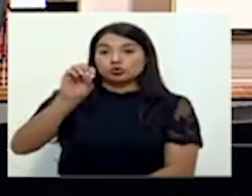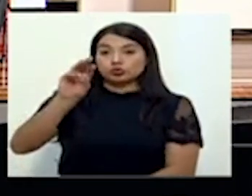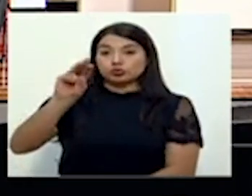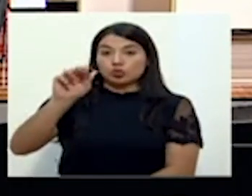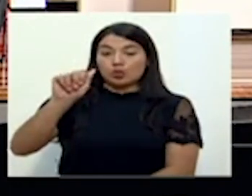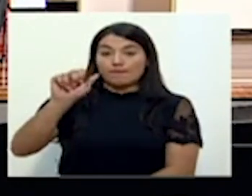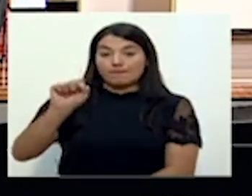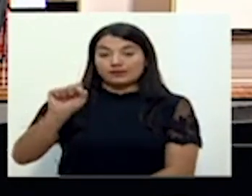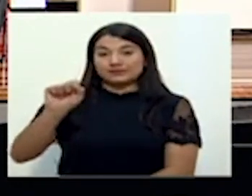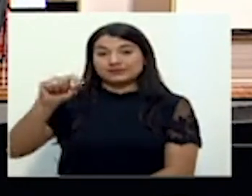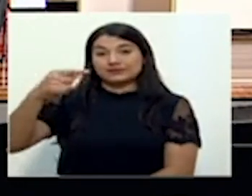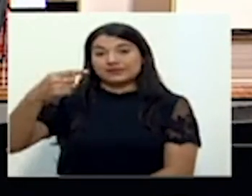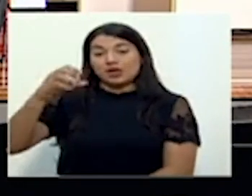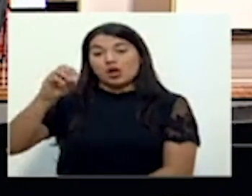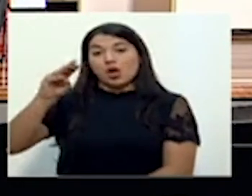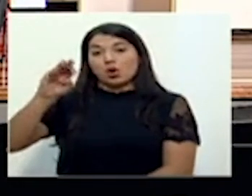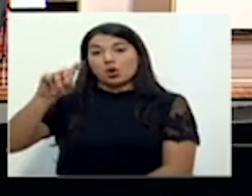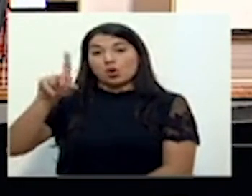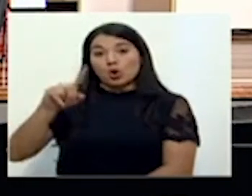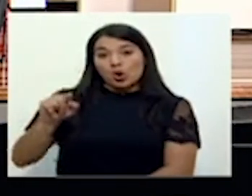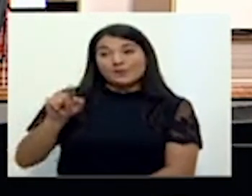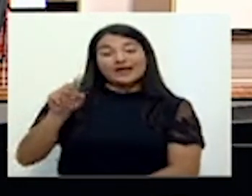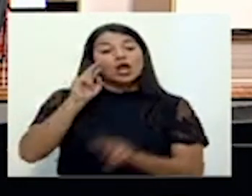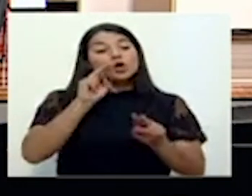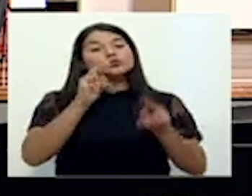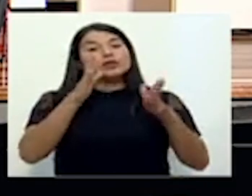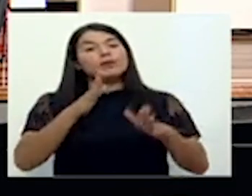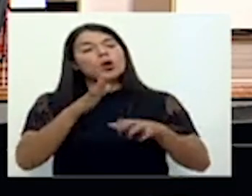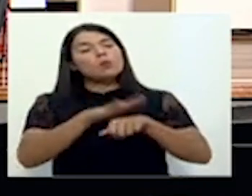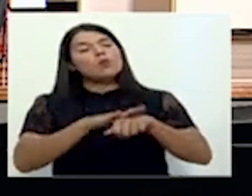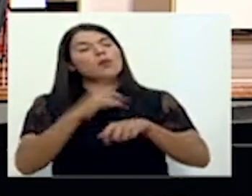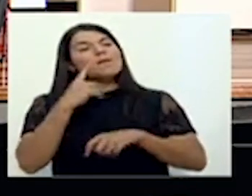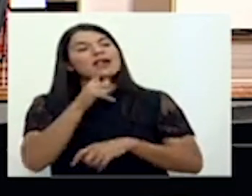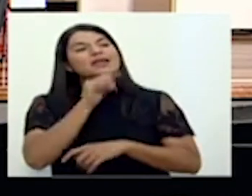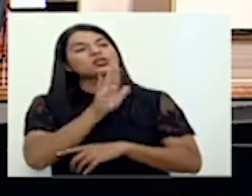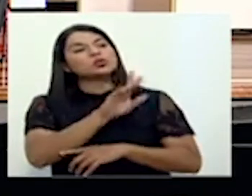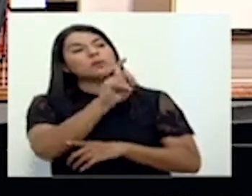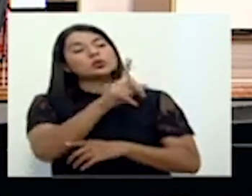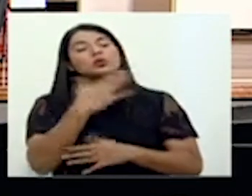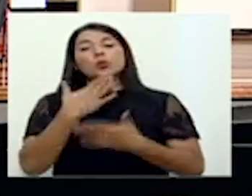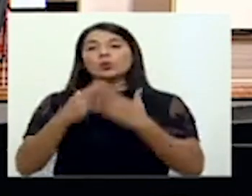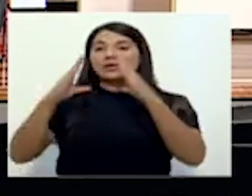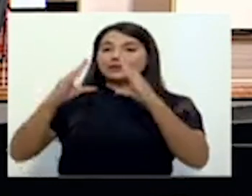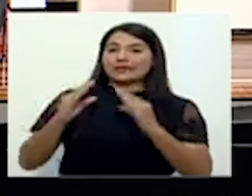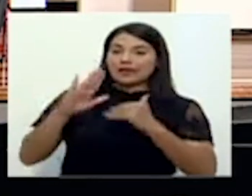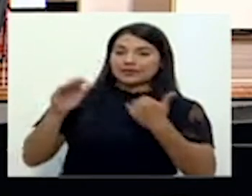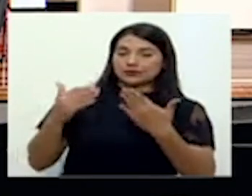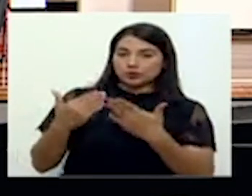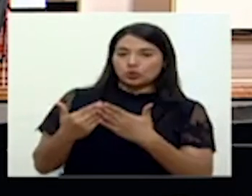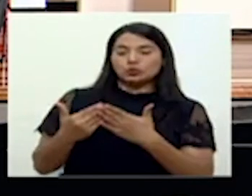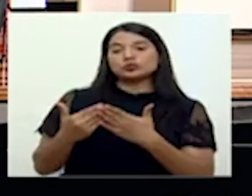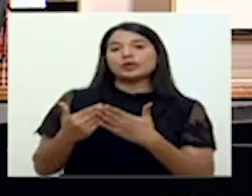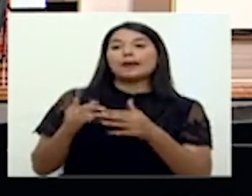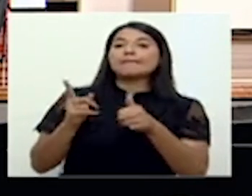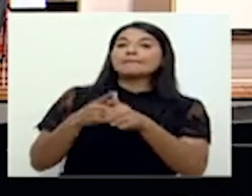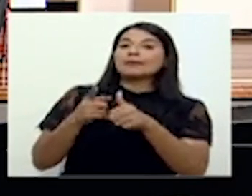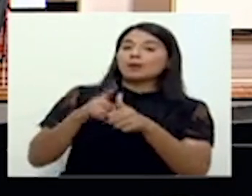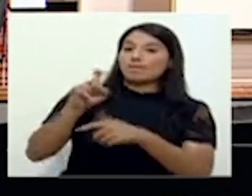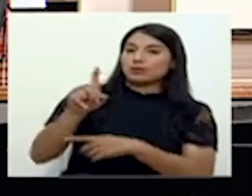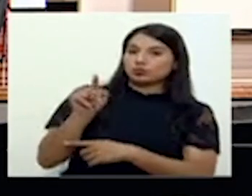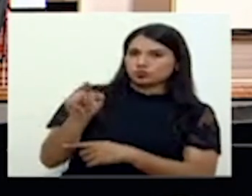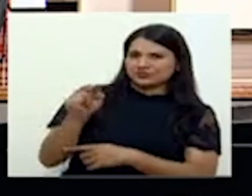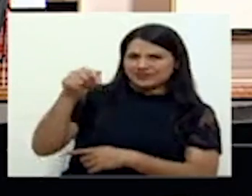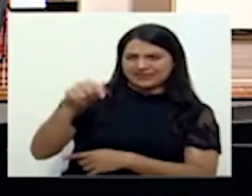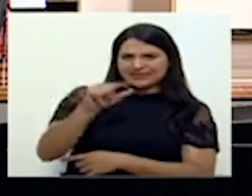del Observador. Por favor, Tomás, indicar a quién estaría dirigida su consulta. Gracias. Buenas tardes a todos. Don Ney, le pregunto primero a usted. Esta semana Google